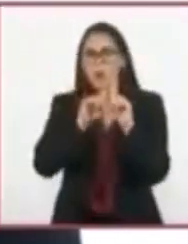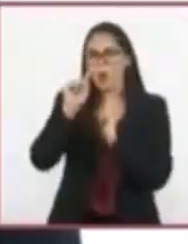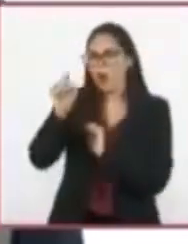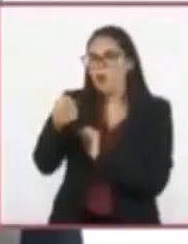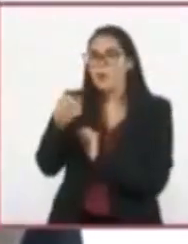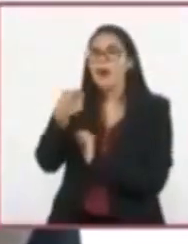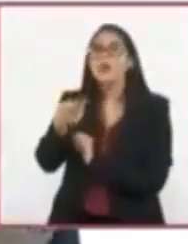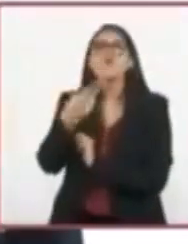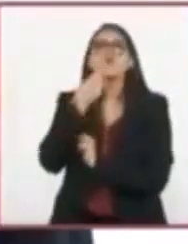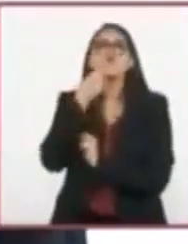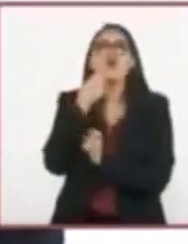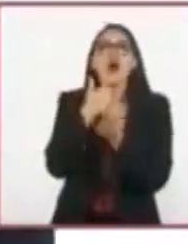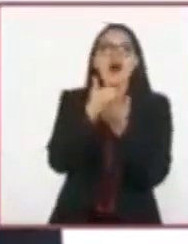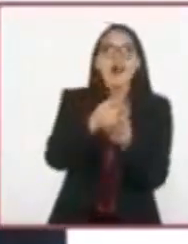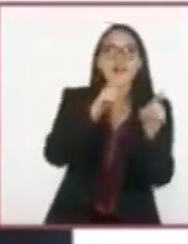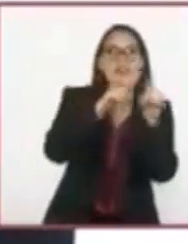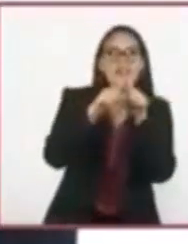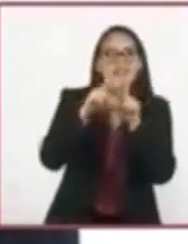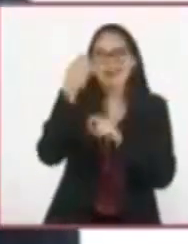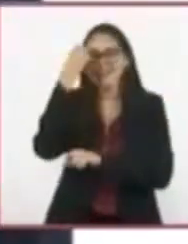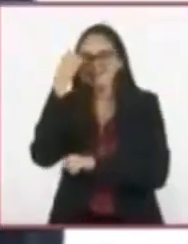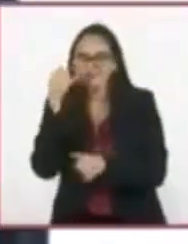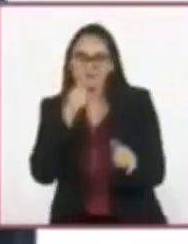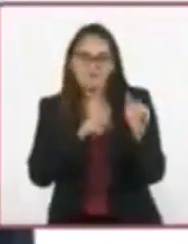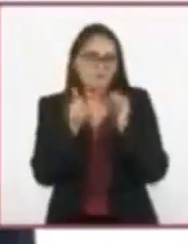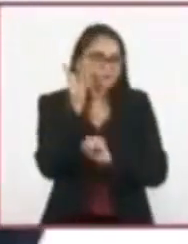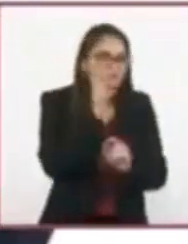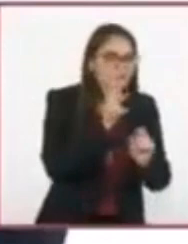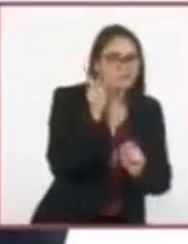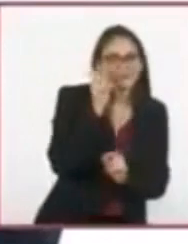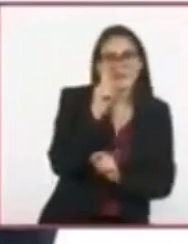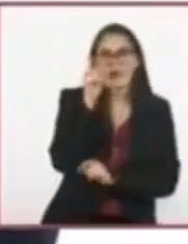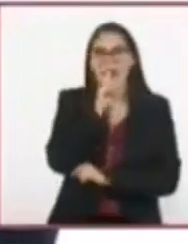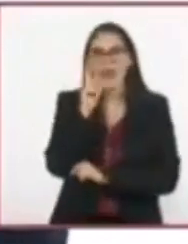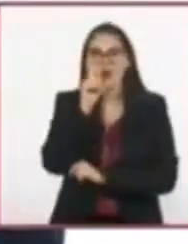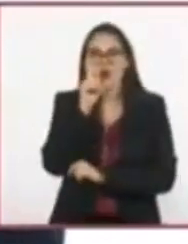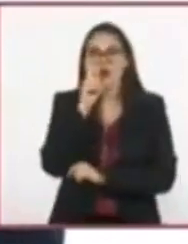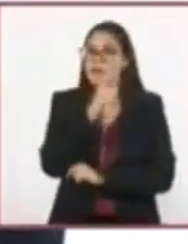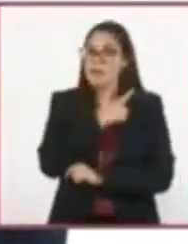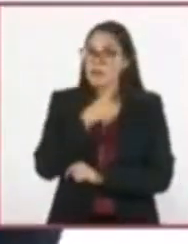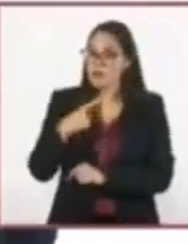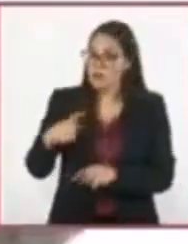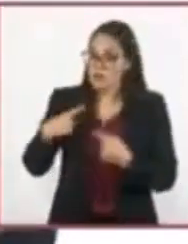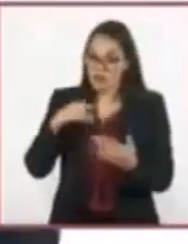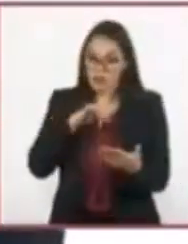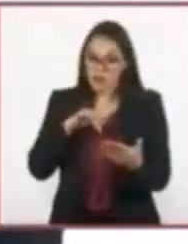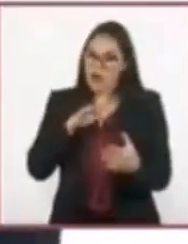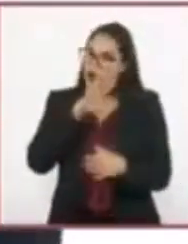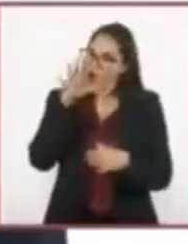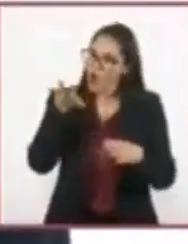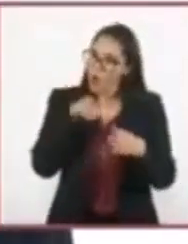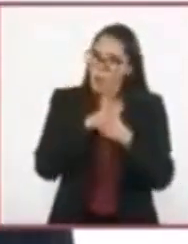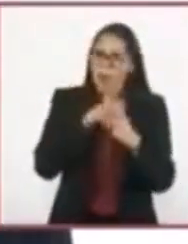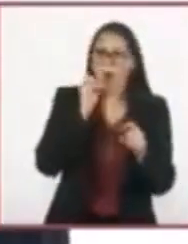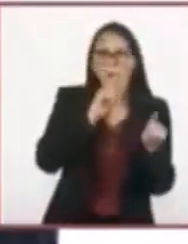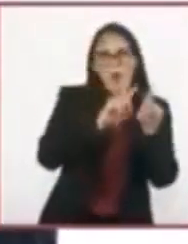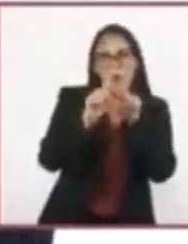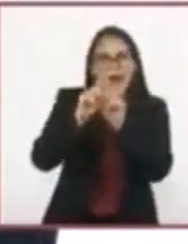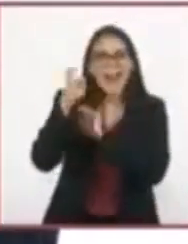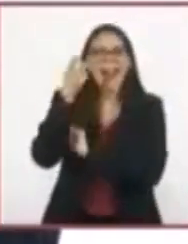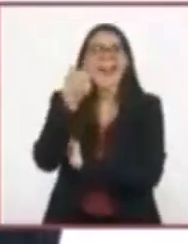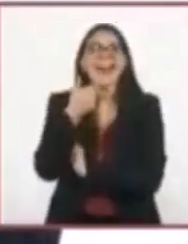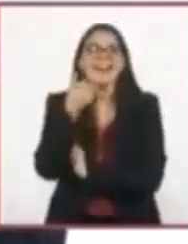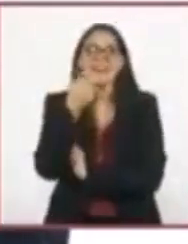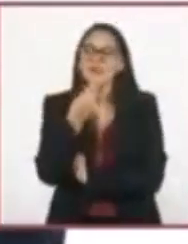Realizar experimentos con el lenguaje, exigir la atención plena del lector o transmitir emociones. Es